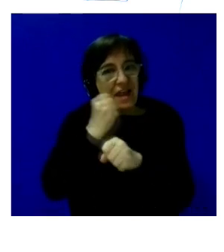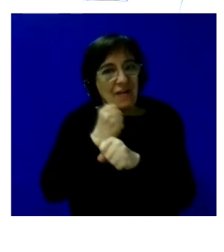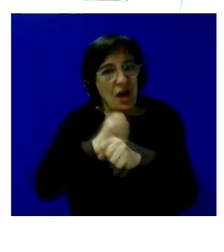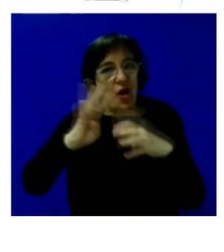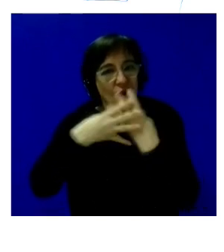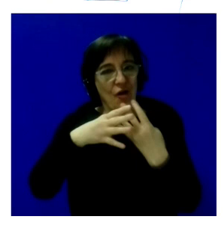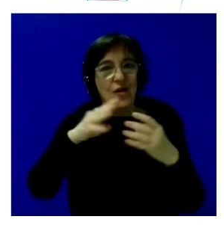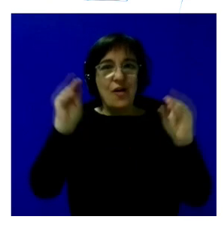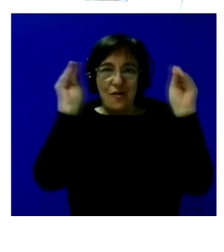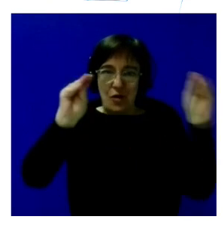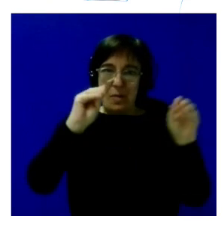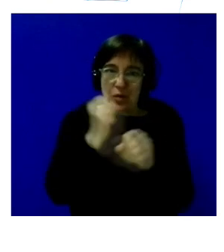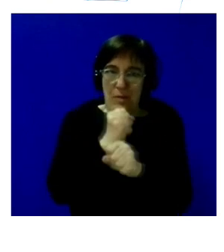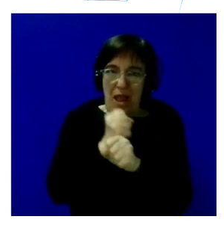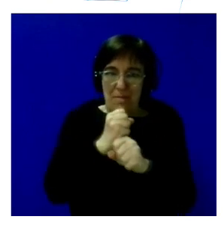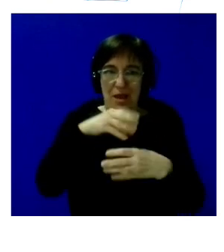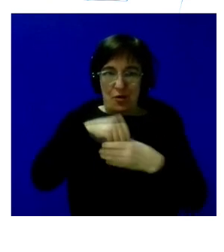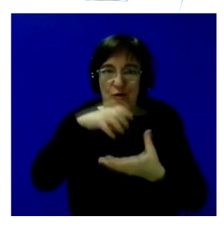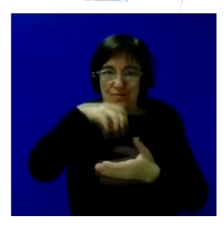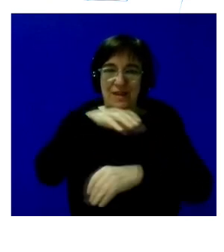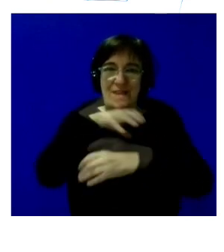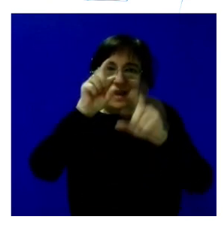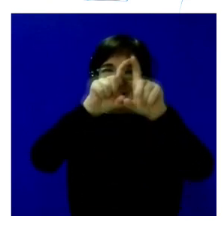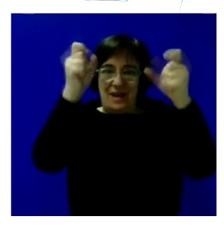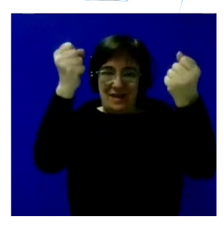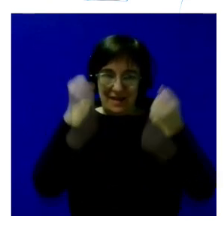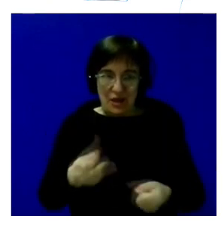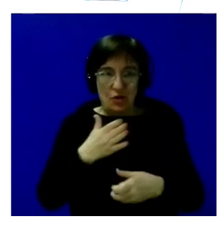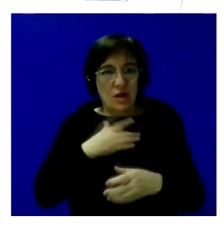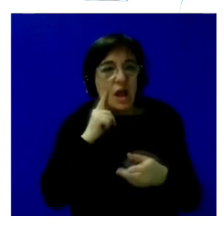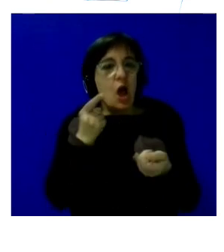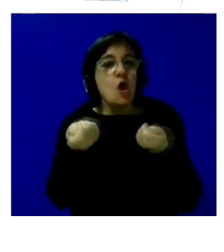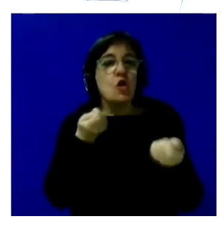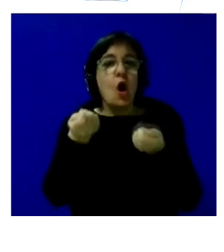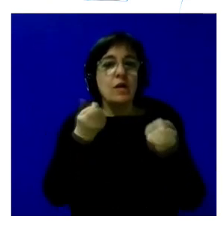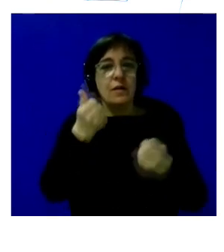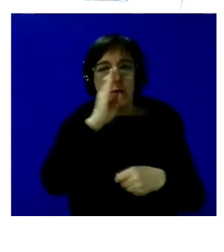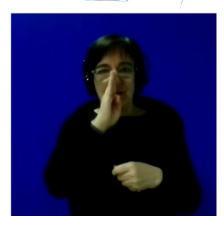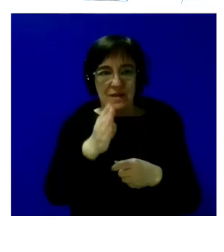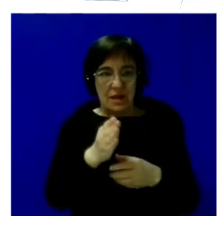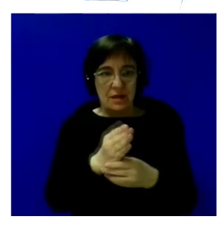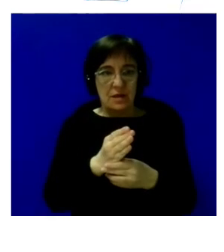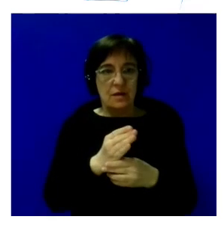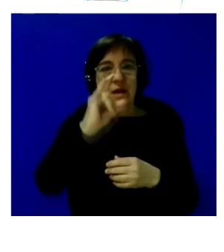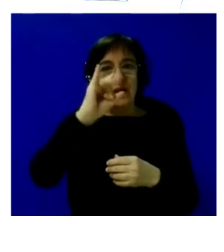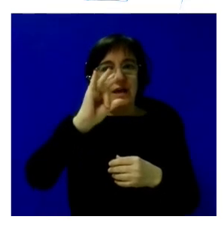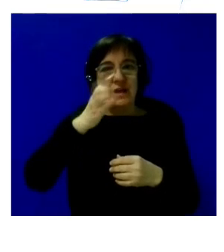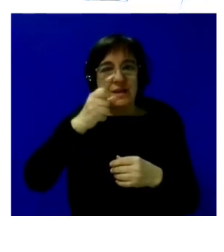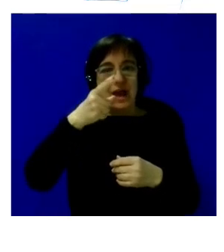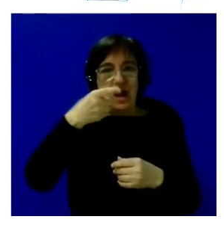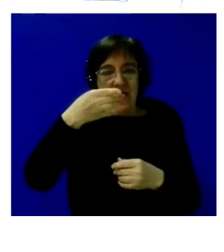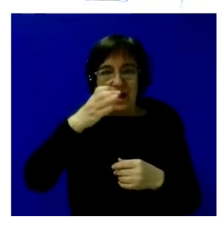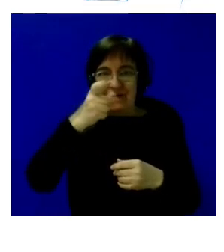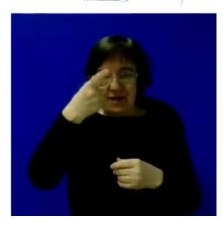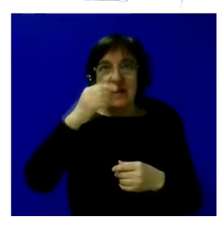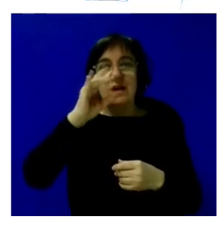formación para el empleo al menos en las coordinaciones así más directas con Isabel del Valle y también con Ana